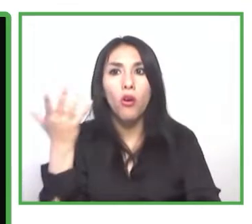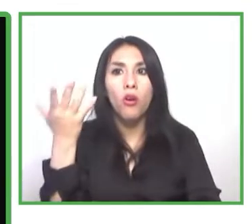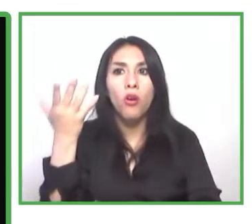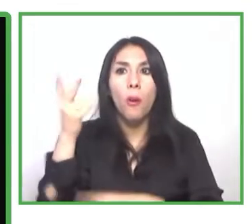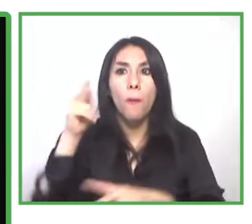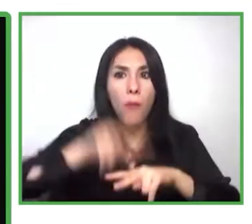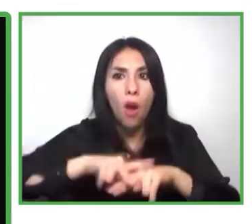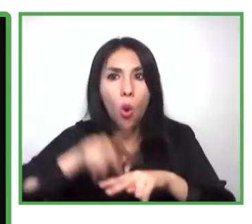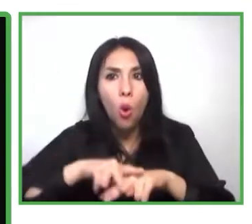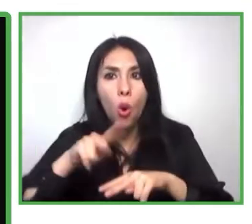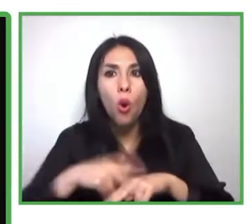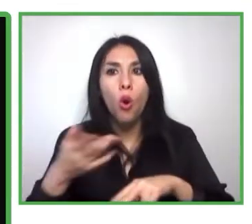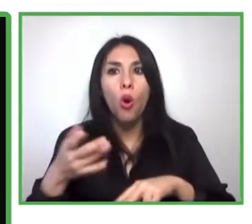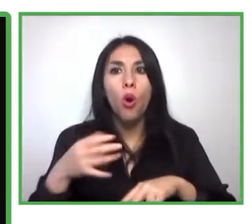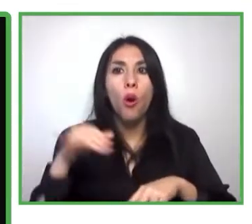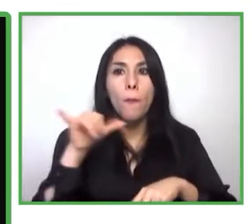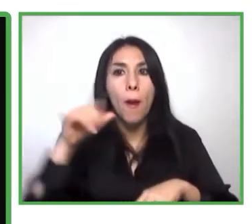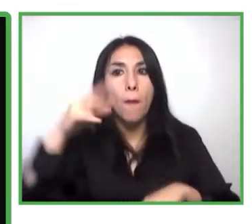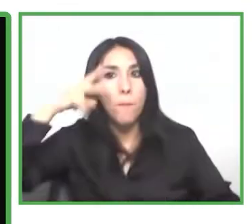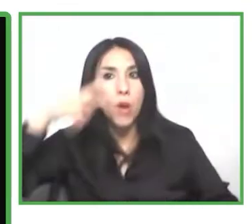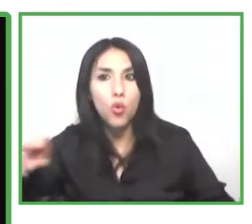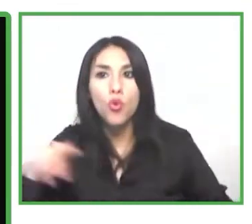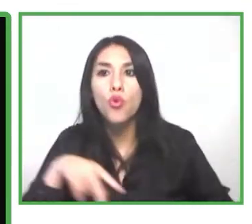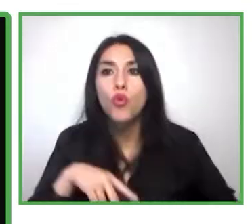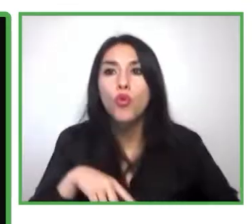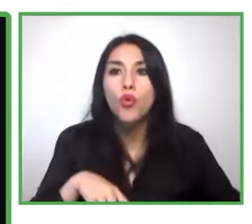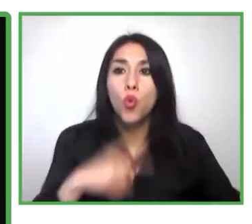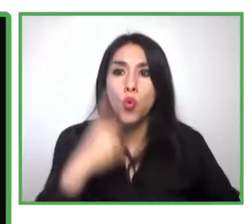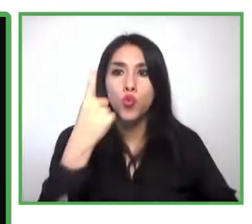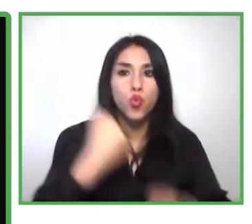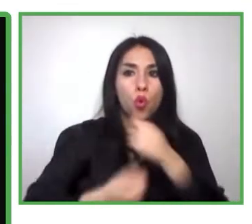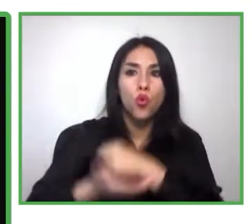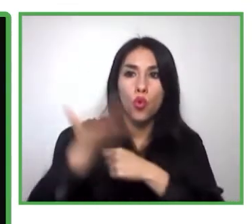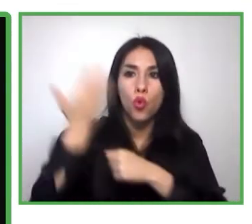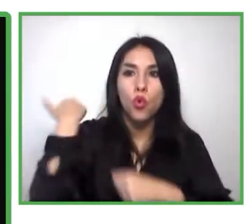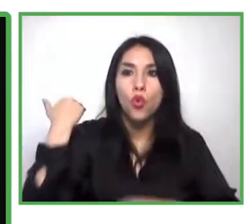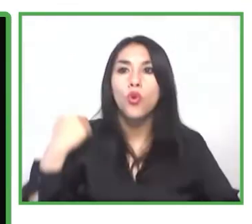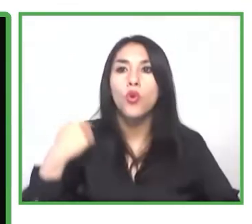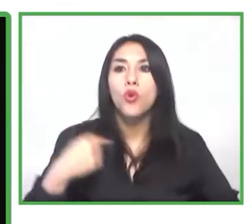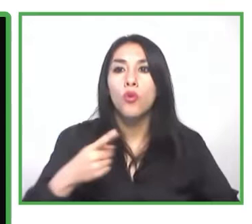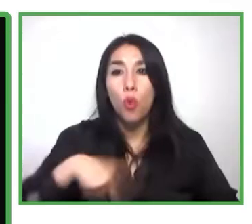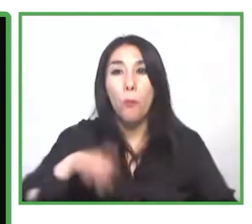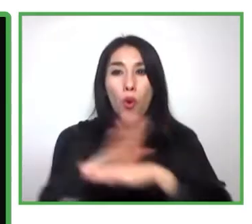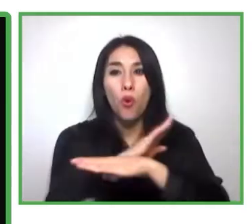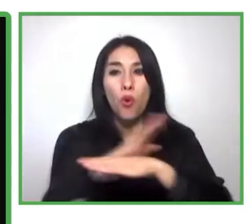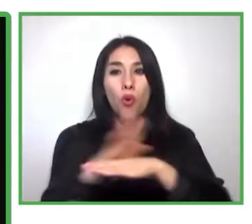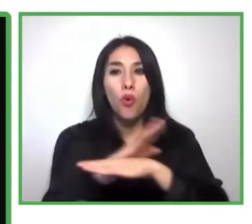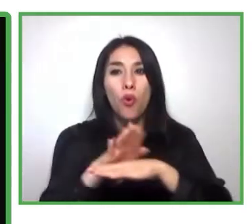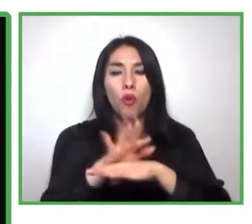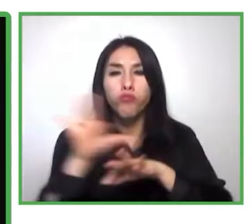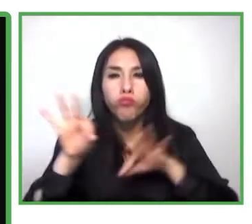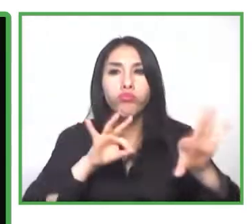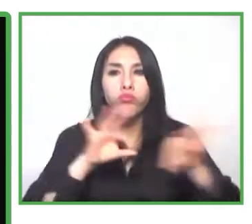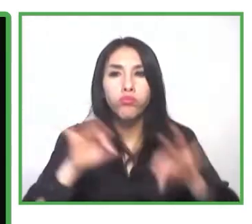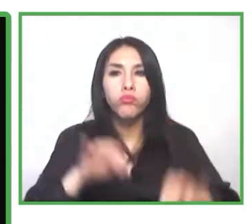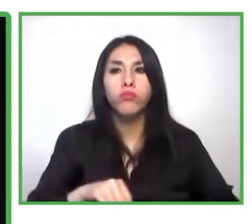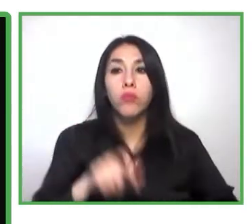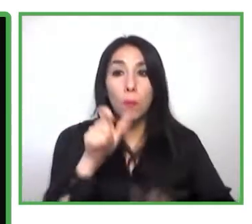y desde el año pasado somos la empresa que hace reclutamiento de personas con discapacidad para la Secretaría General de Naciones Unidas,